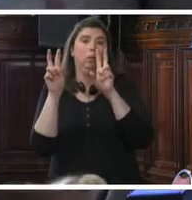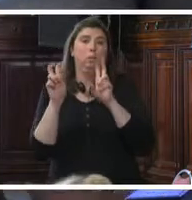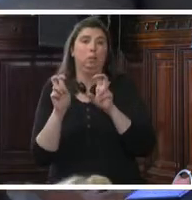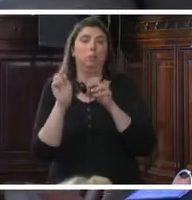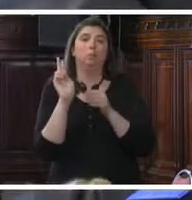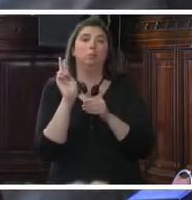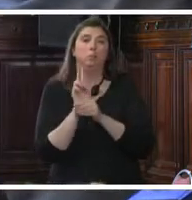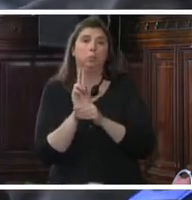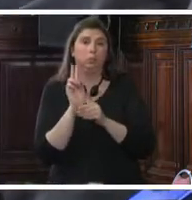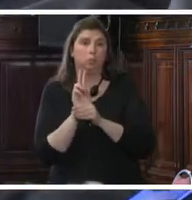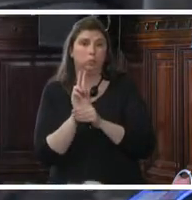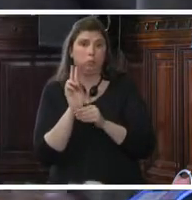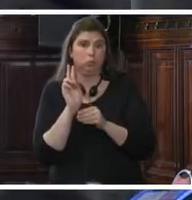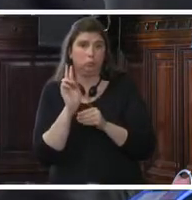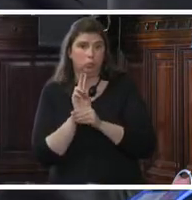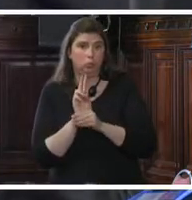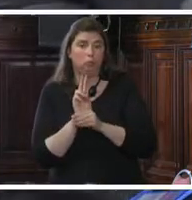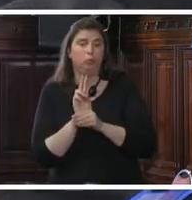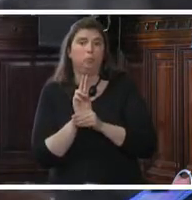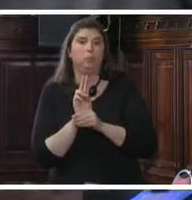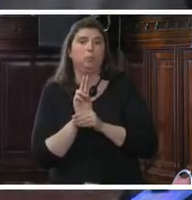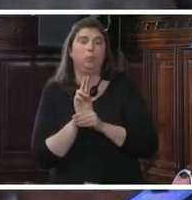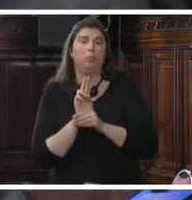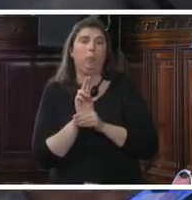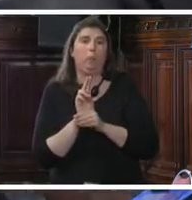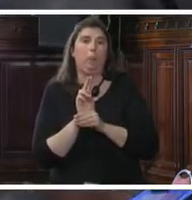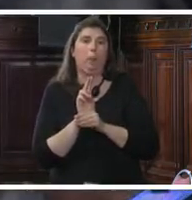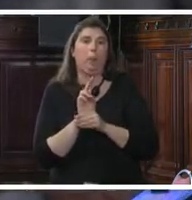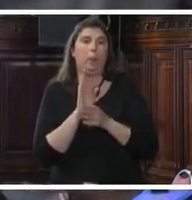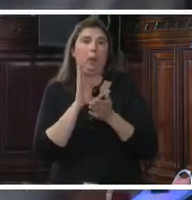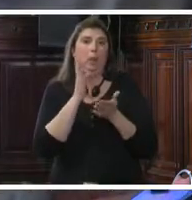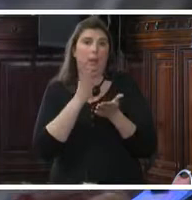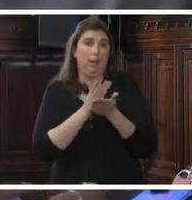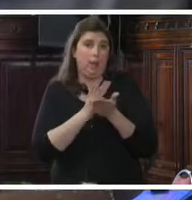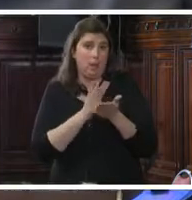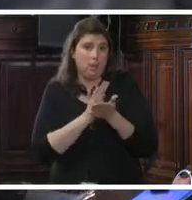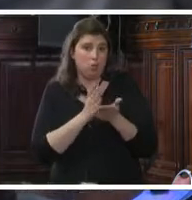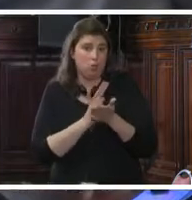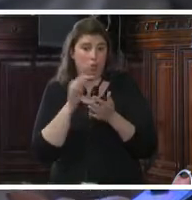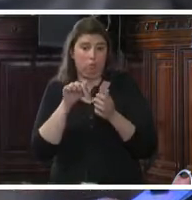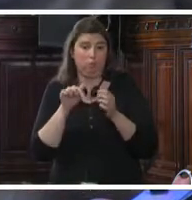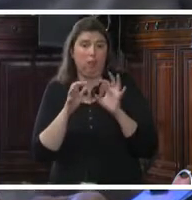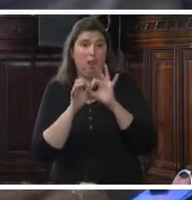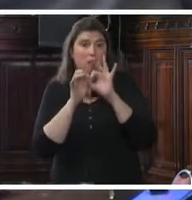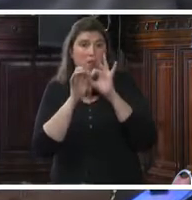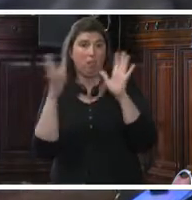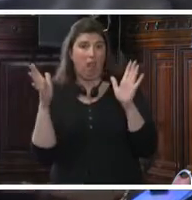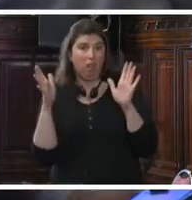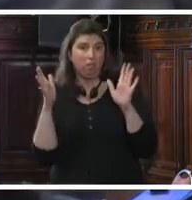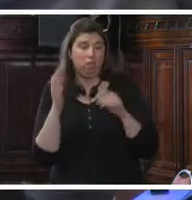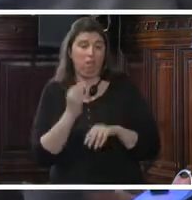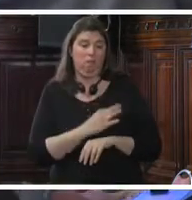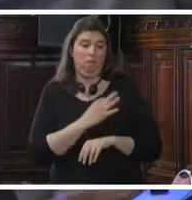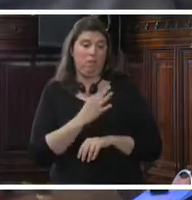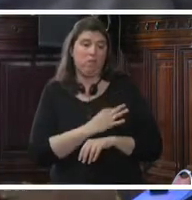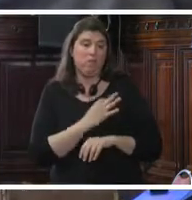protección del derecho aquí a la libertad, a la vida